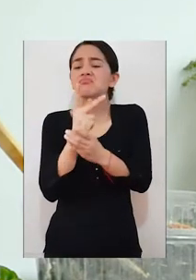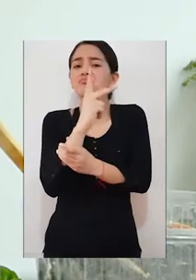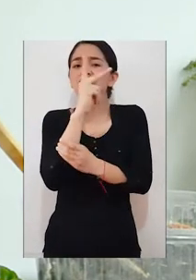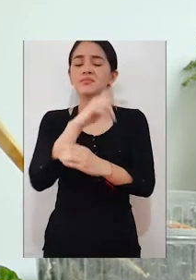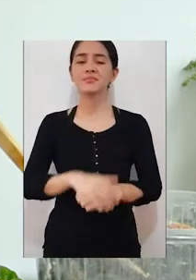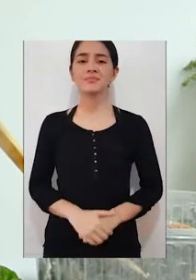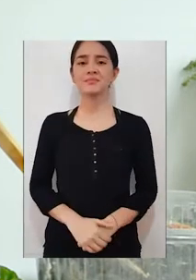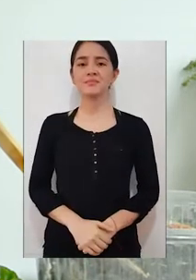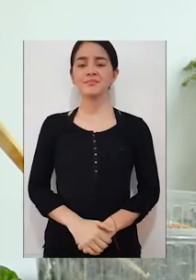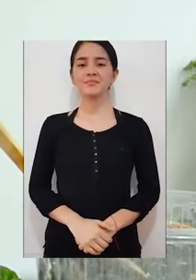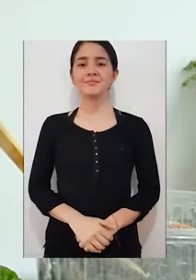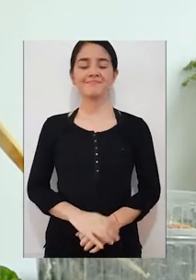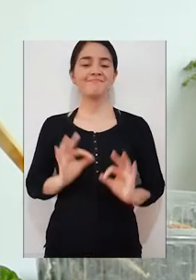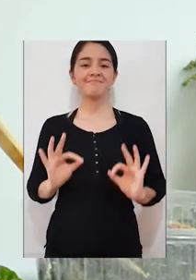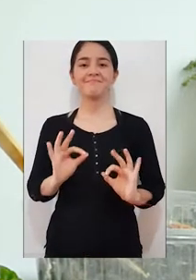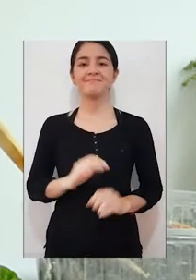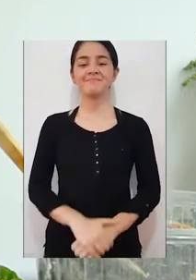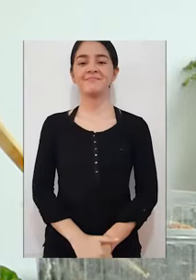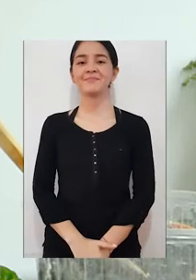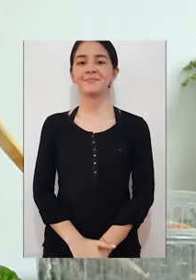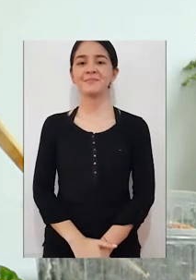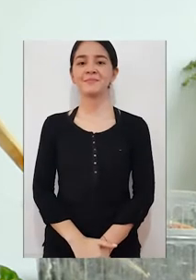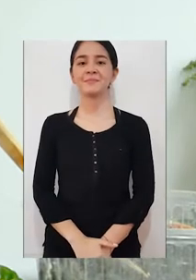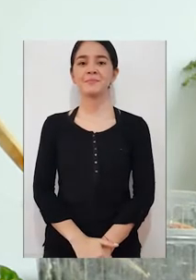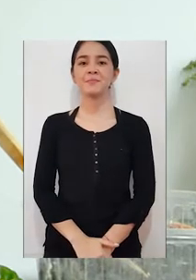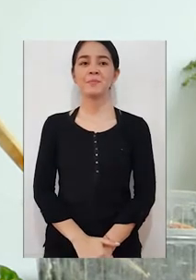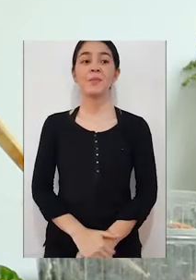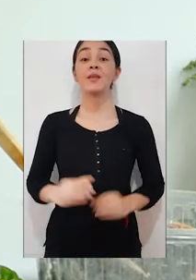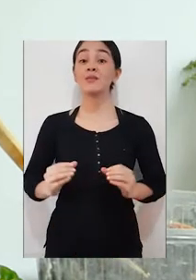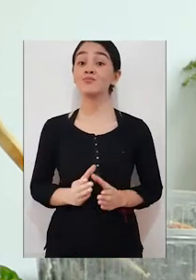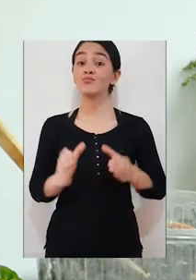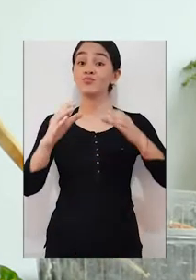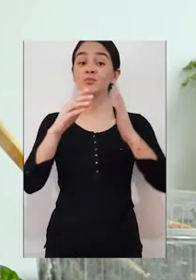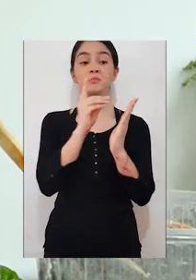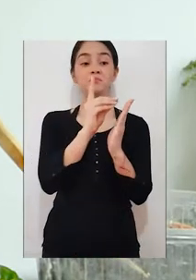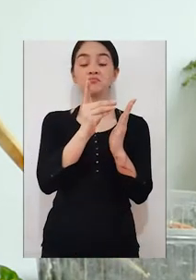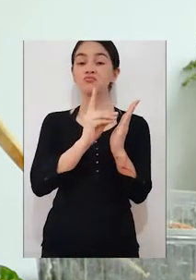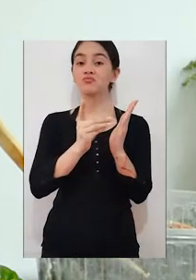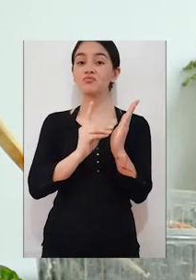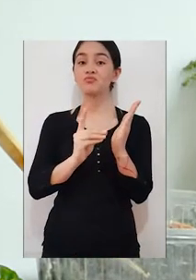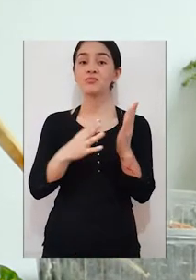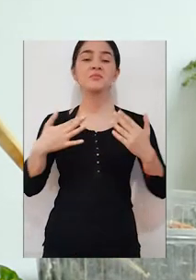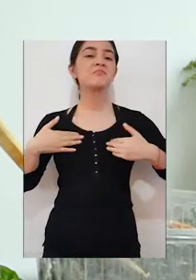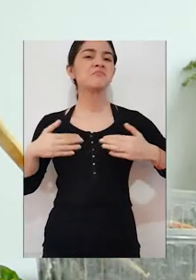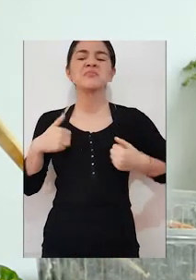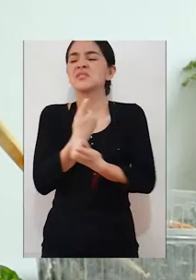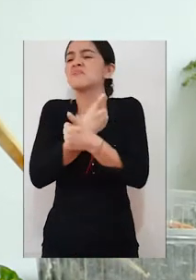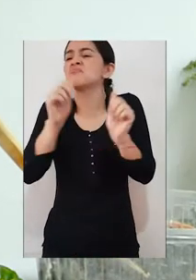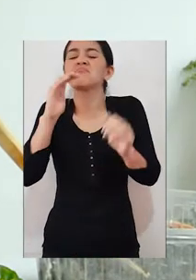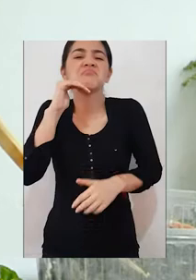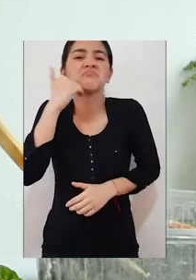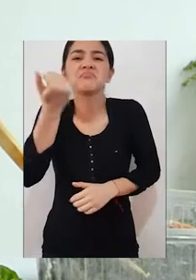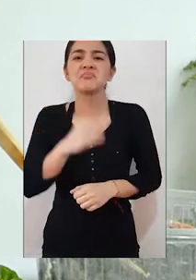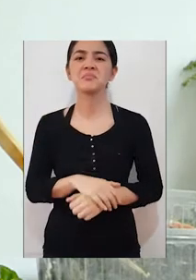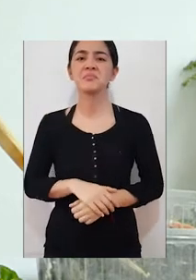vamos a utilizar. Bien. Vamos a tomar nuestra botella y vamos a dibujar sobre ella el animal que ustedes quieran.